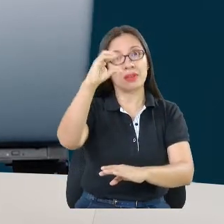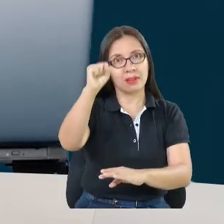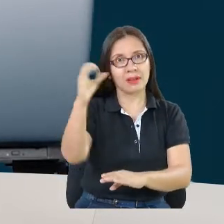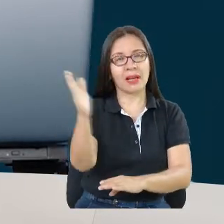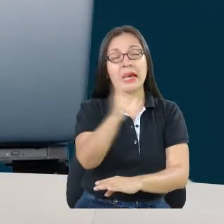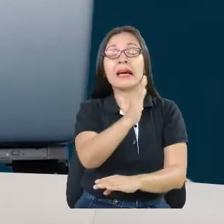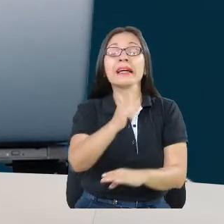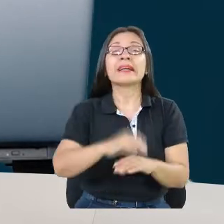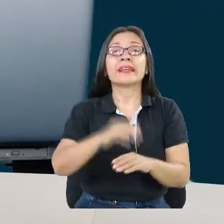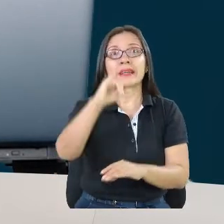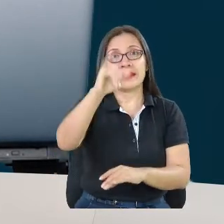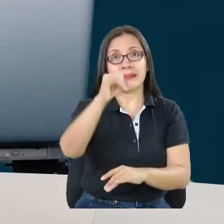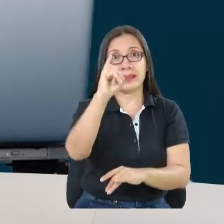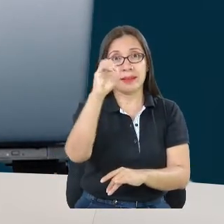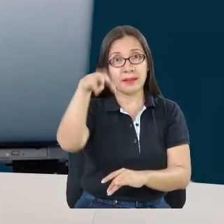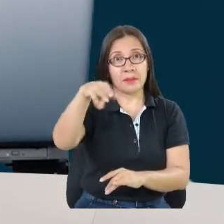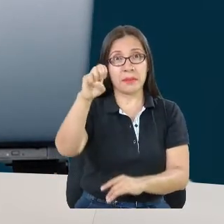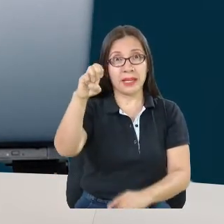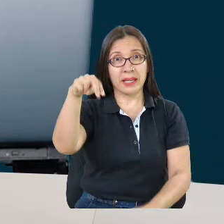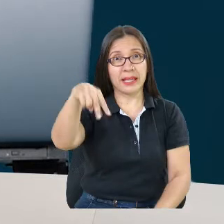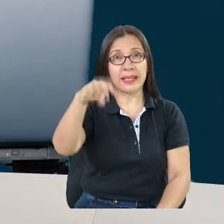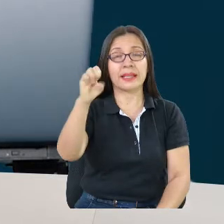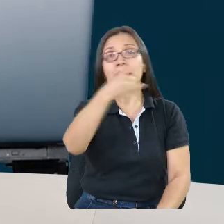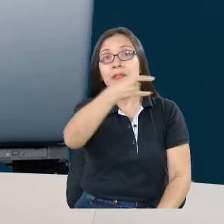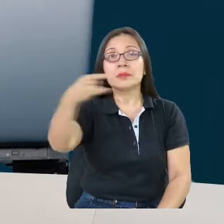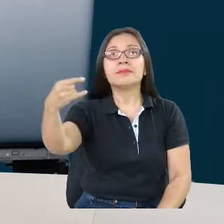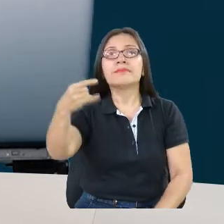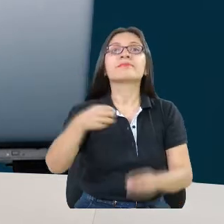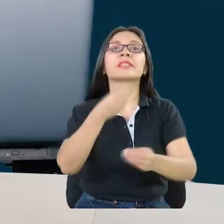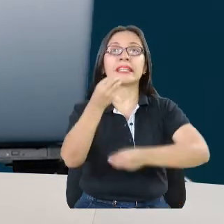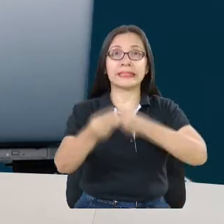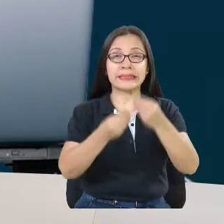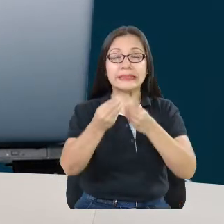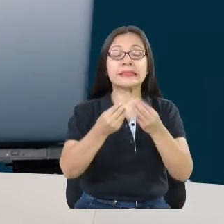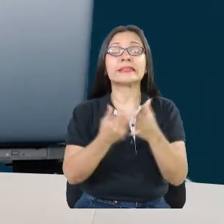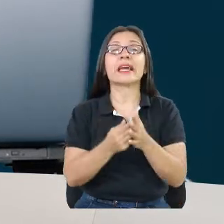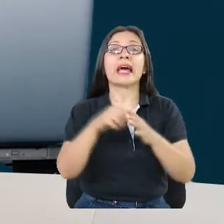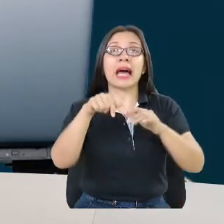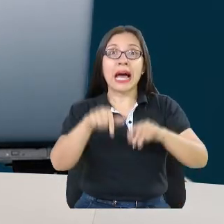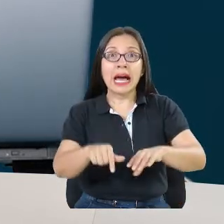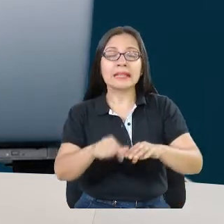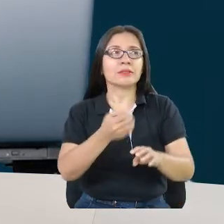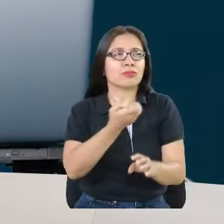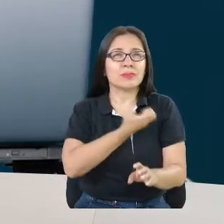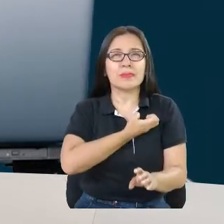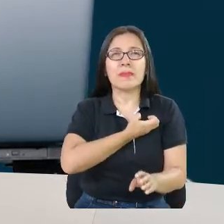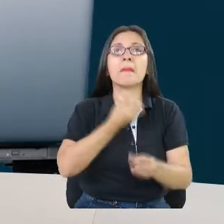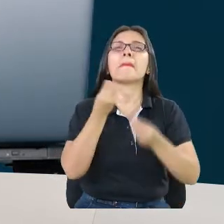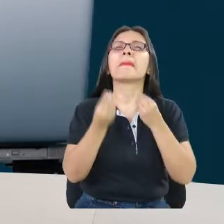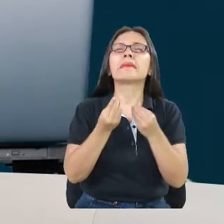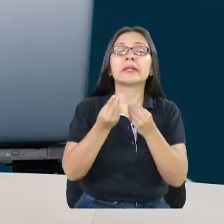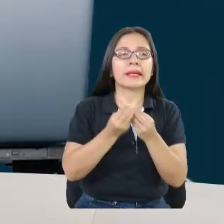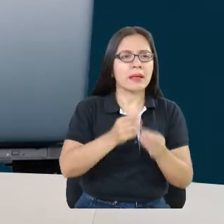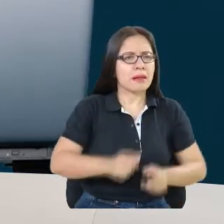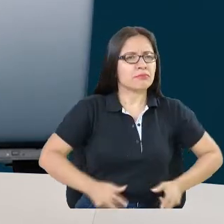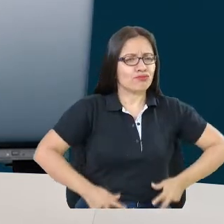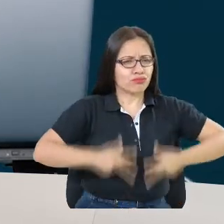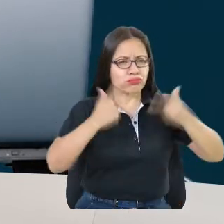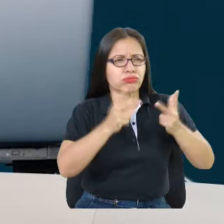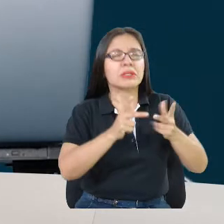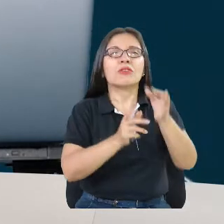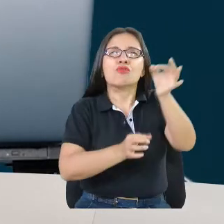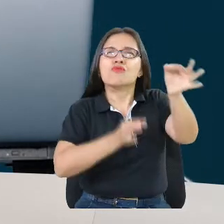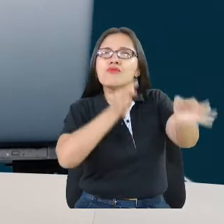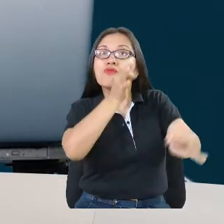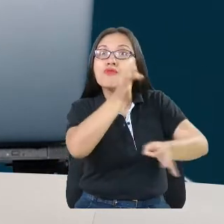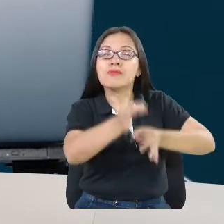Inteligentes y Comunitarias SATIC. Una conexión con la vida para salvaguardar la vida ante riesgos de